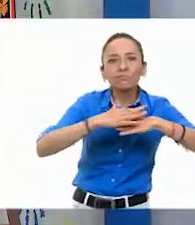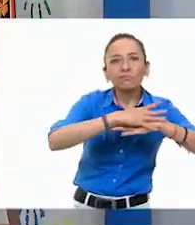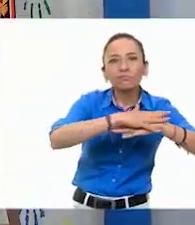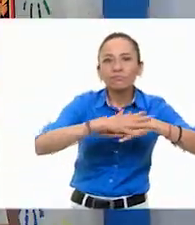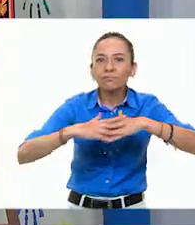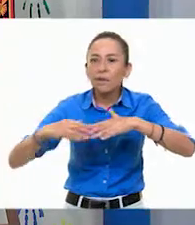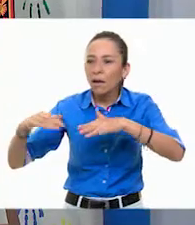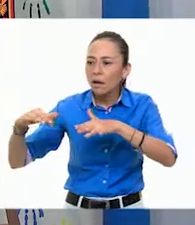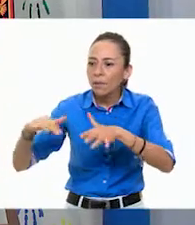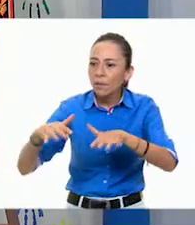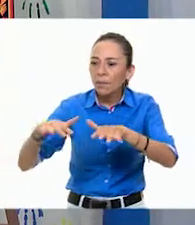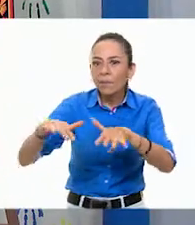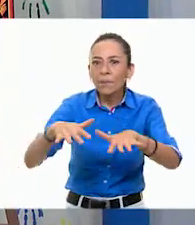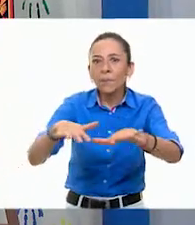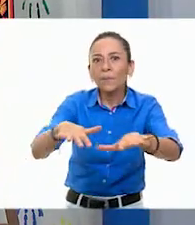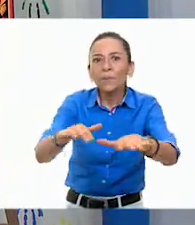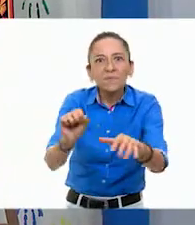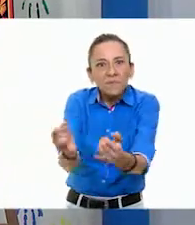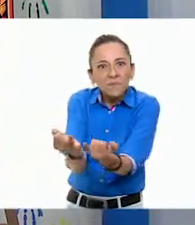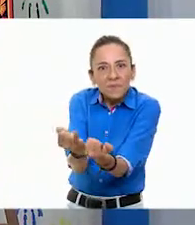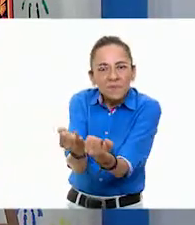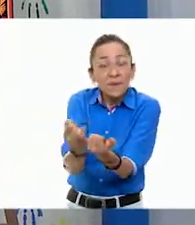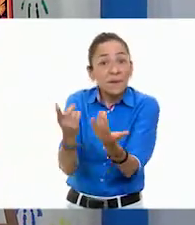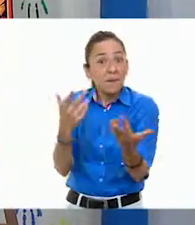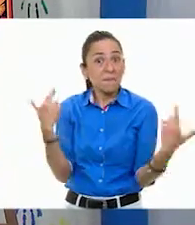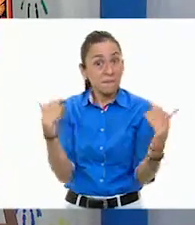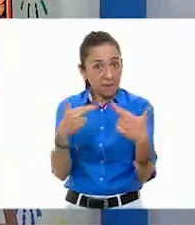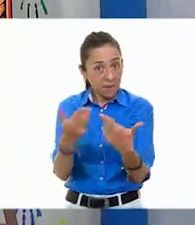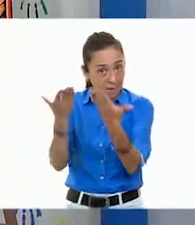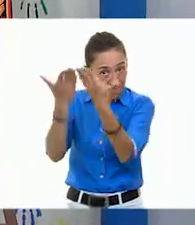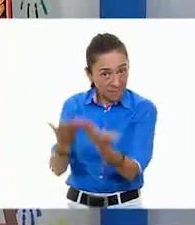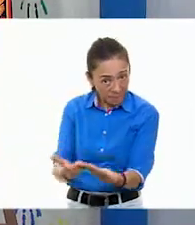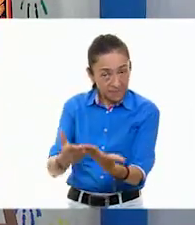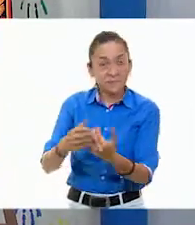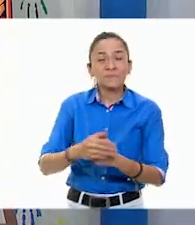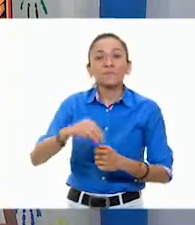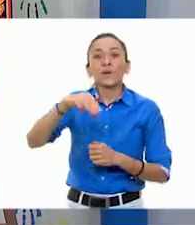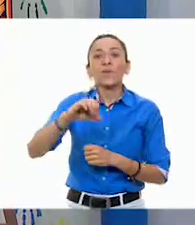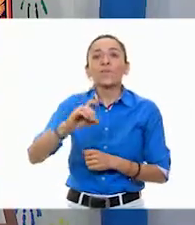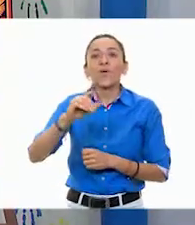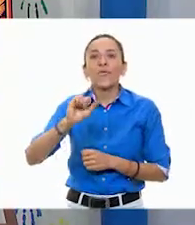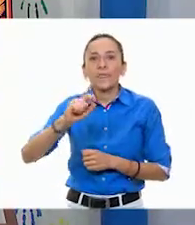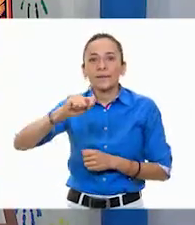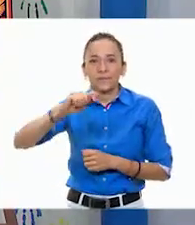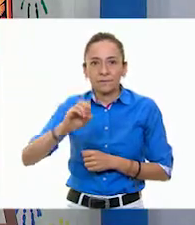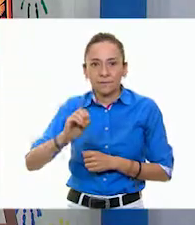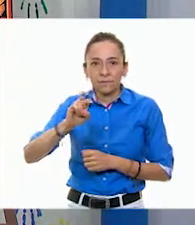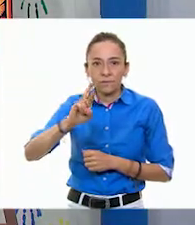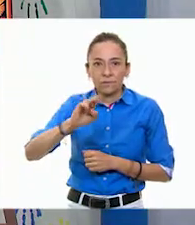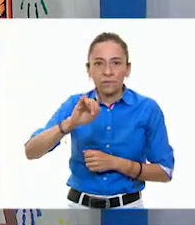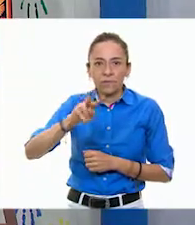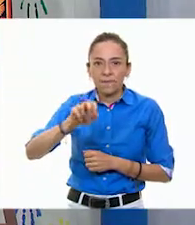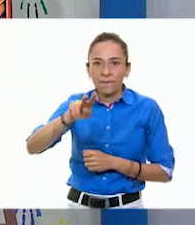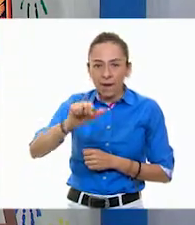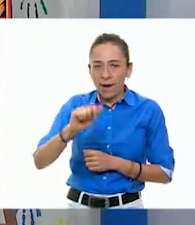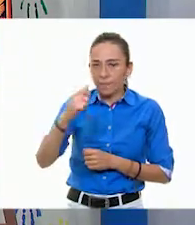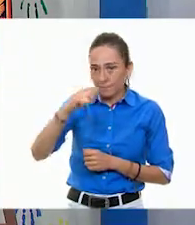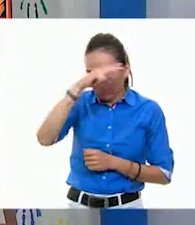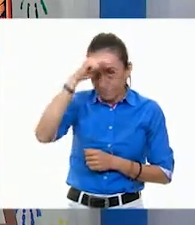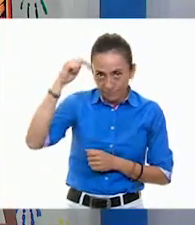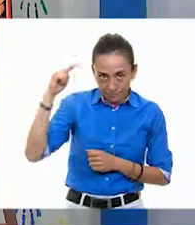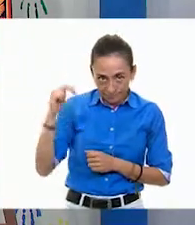gracias al maestro Modesto Rivera Lemus, de Tepic, Nayarit, de la comunidad